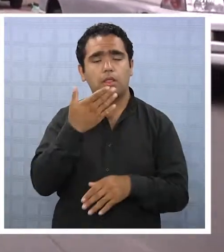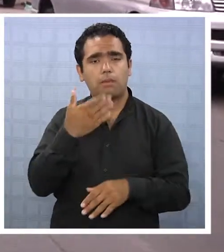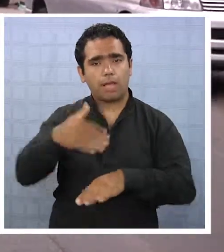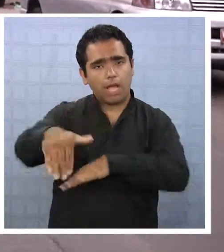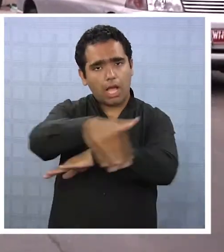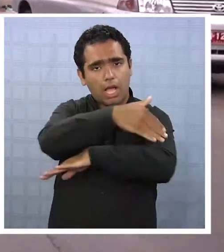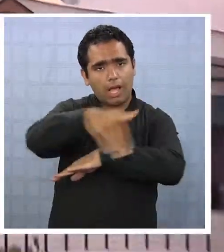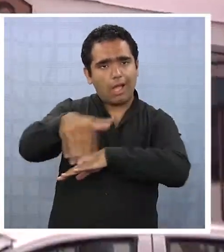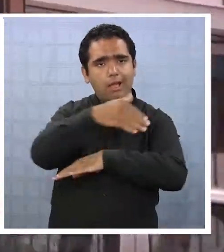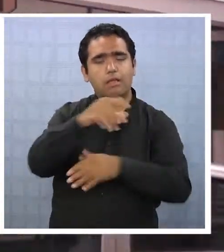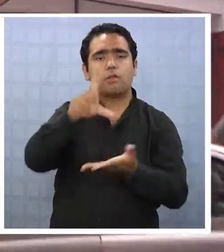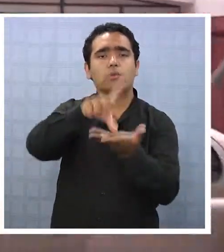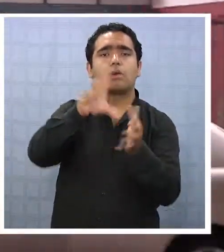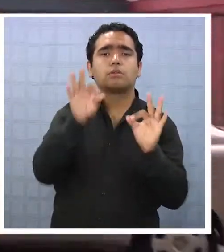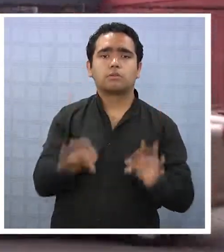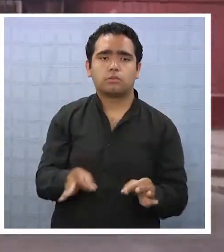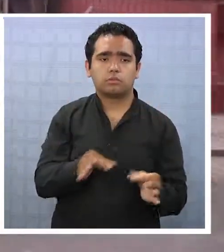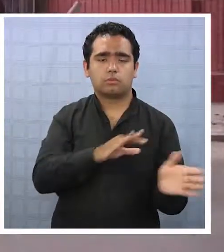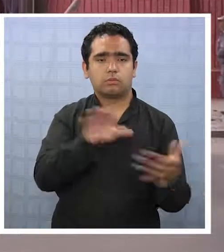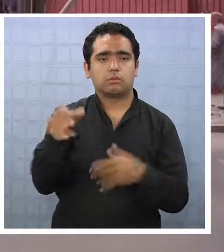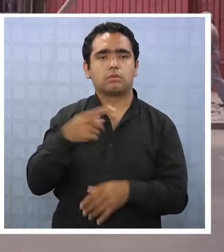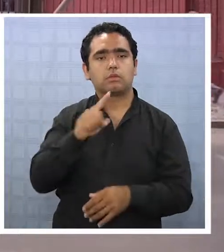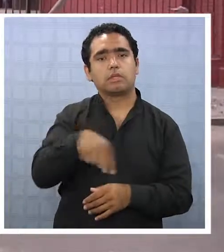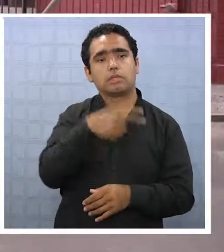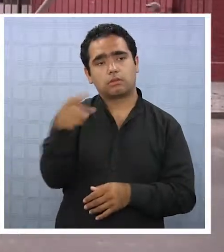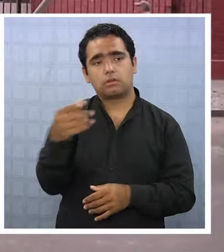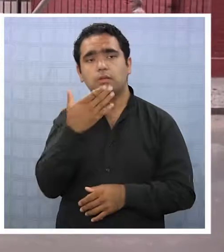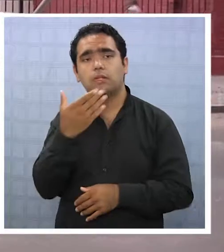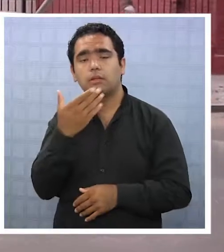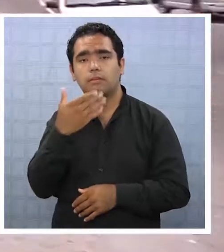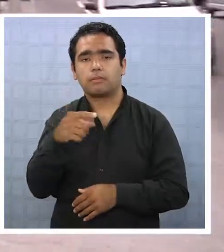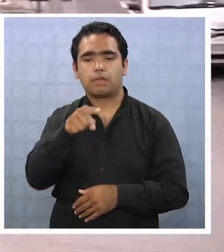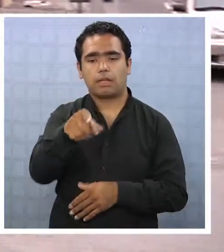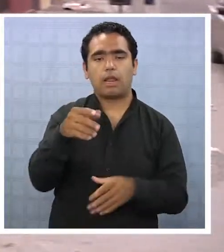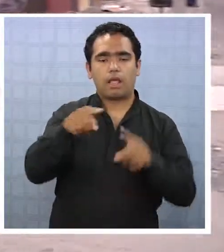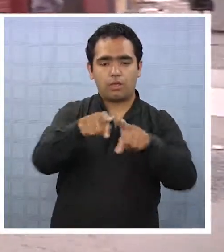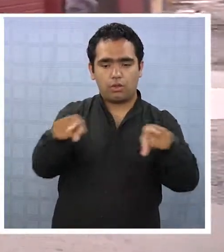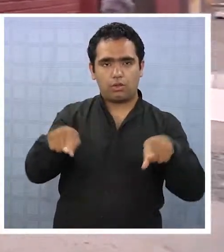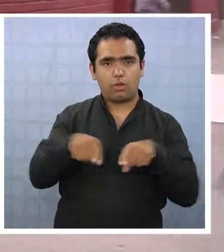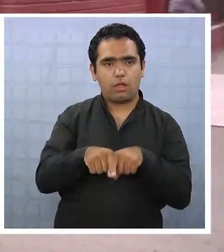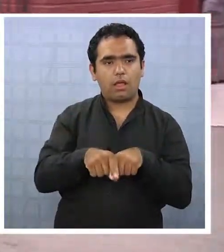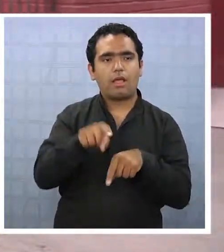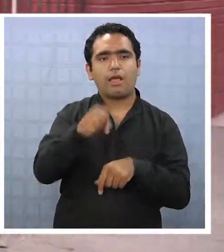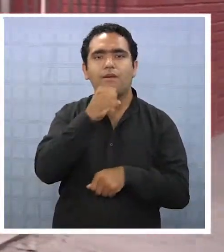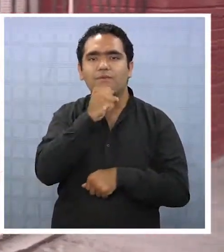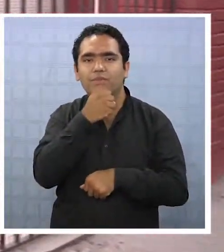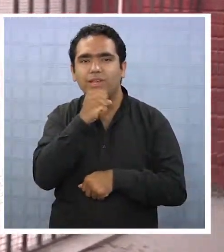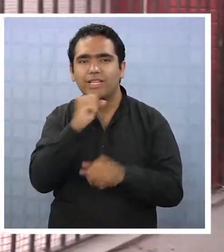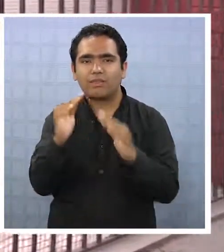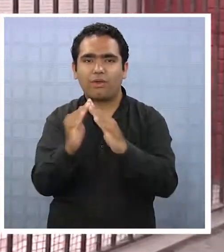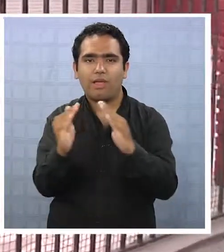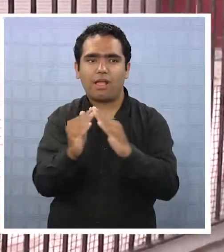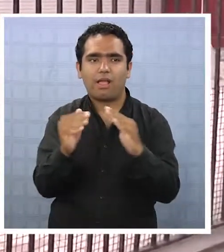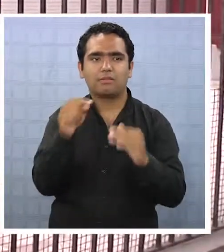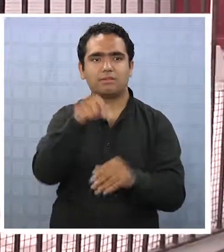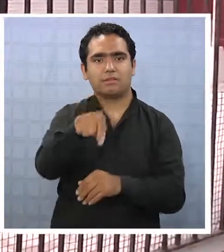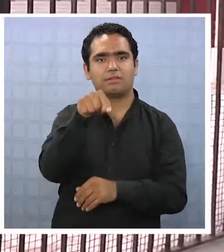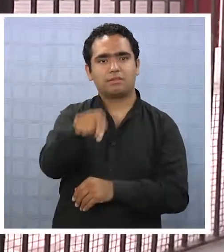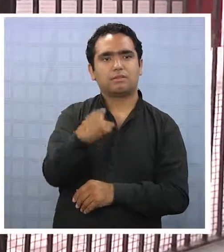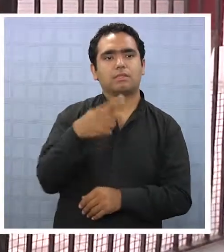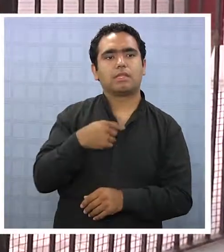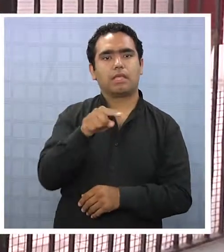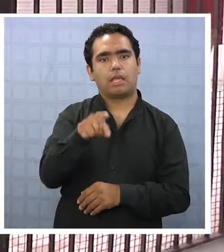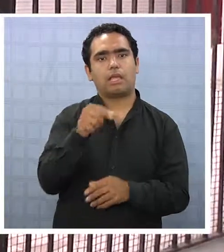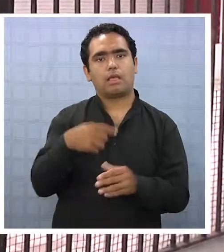nuestra zona de seguridad. Un capítulo aparte es la presencia del hogar de ancianos Águilas Blancas, casi en primera línea de zona